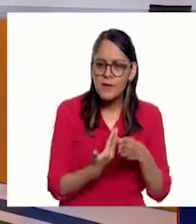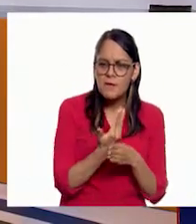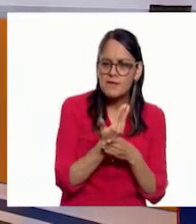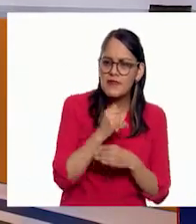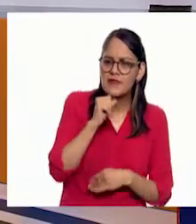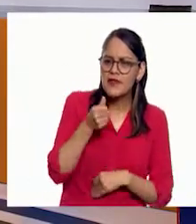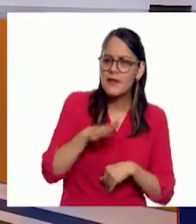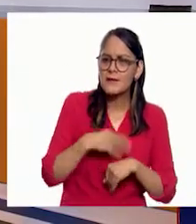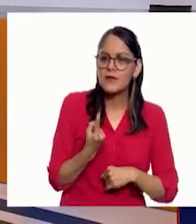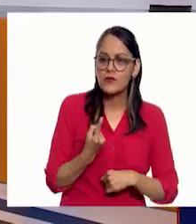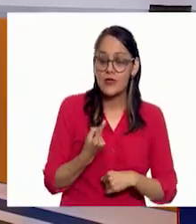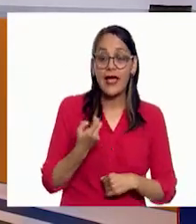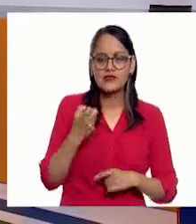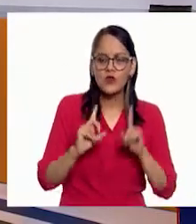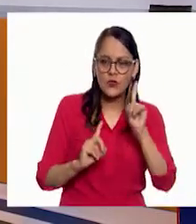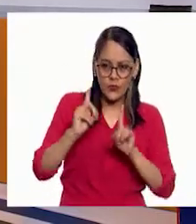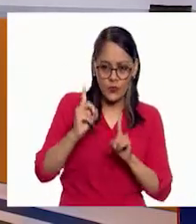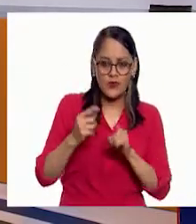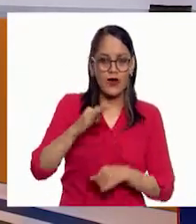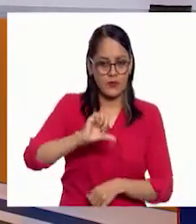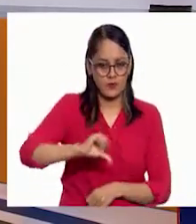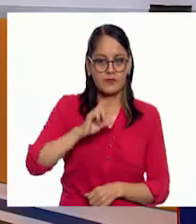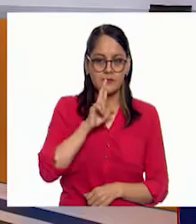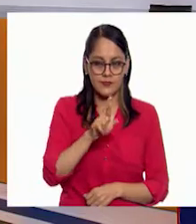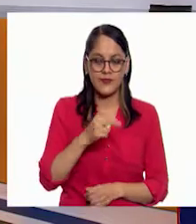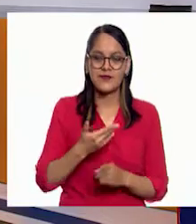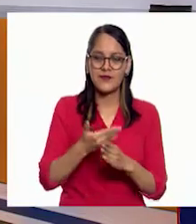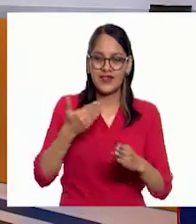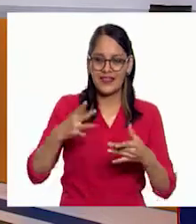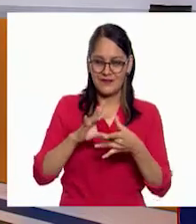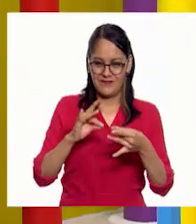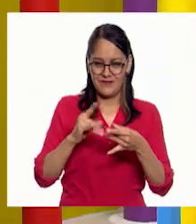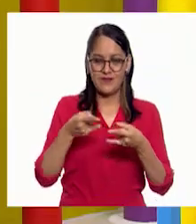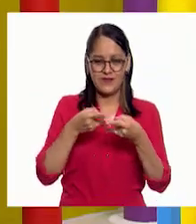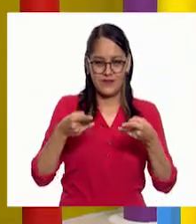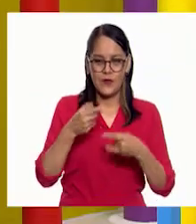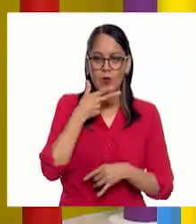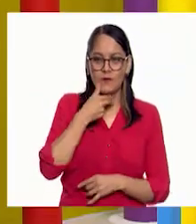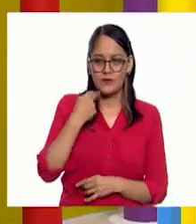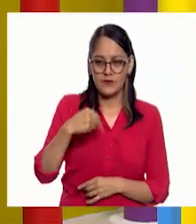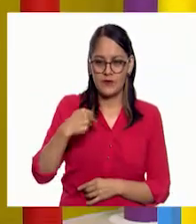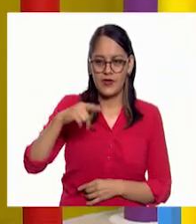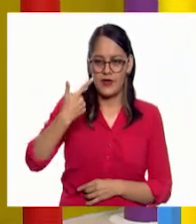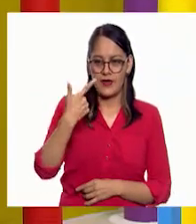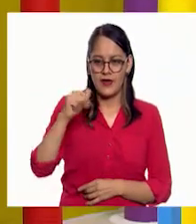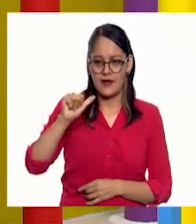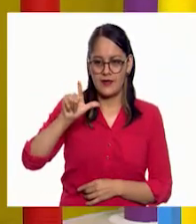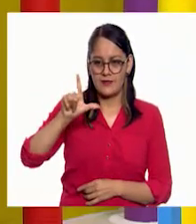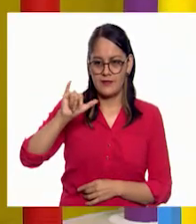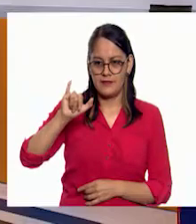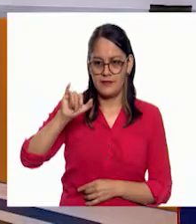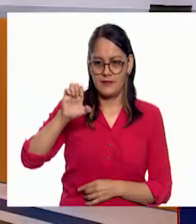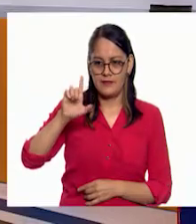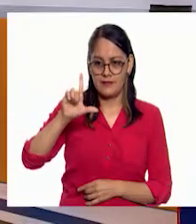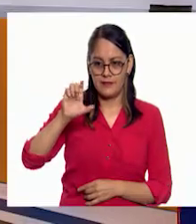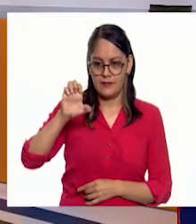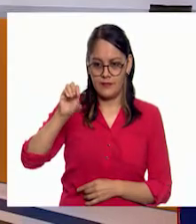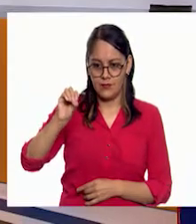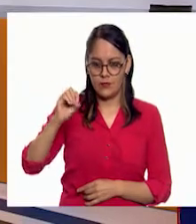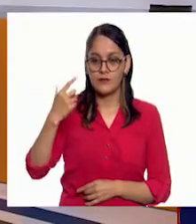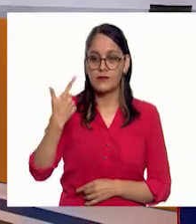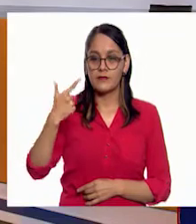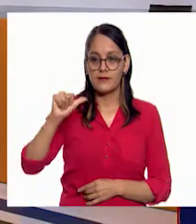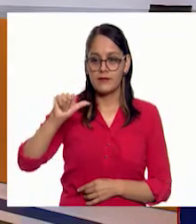a estar resolviendo. Muy bien. Pero quiero hablarte de Galileo Galilei. Porque fue, ahora sí que un científico,